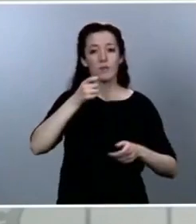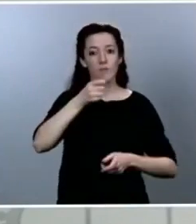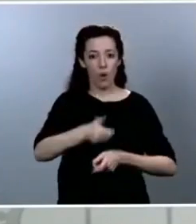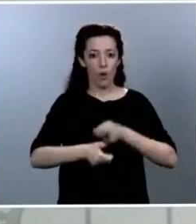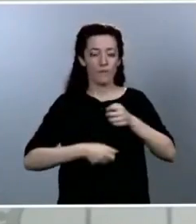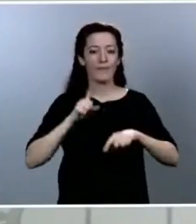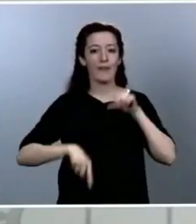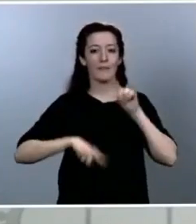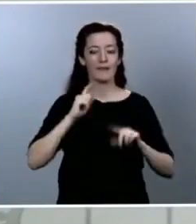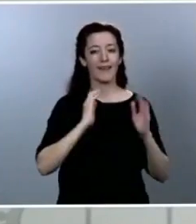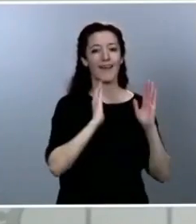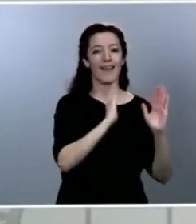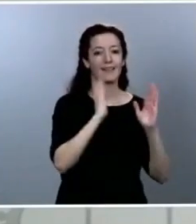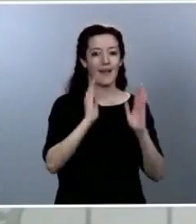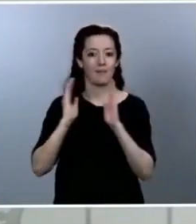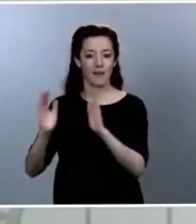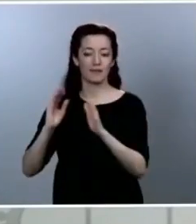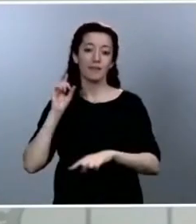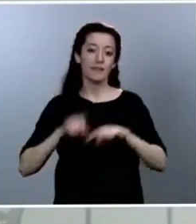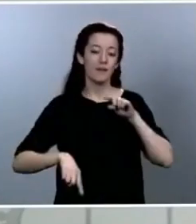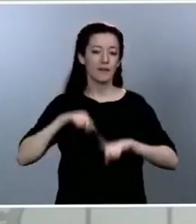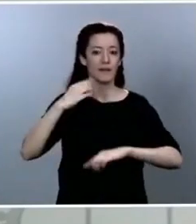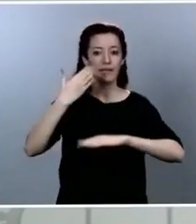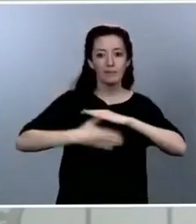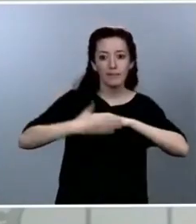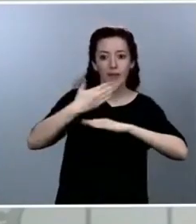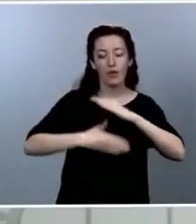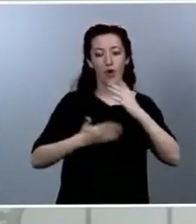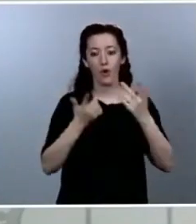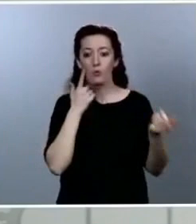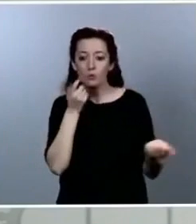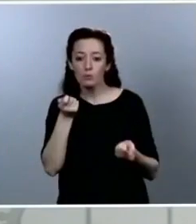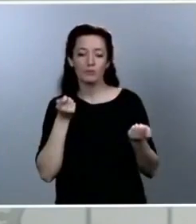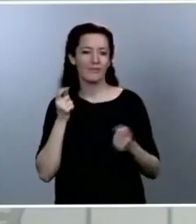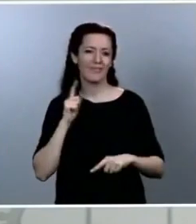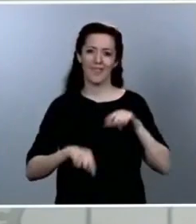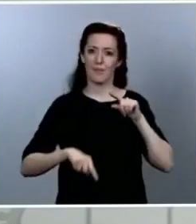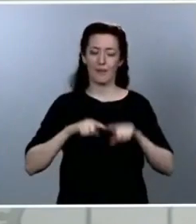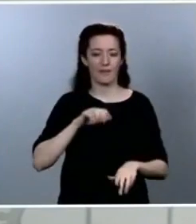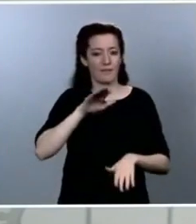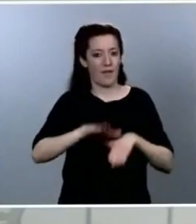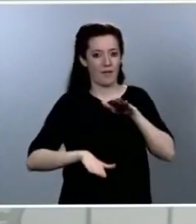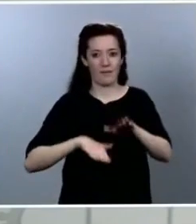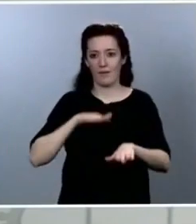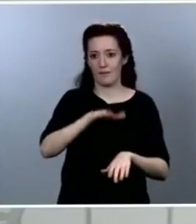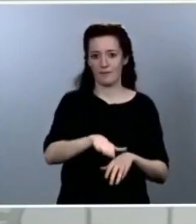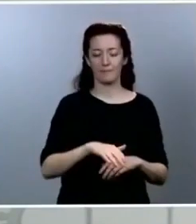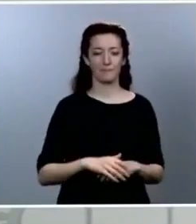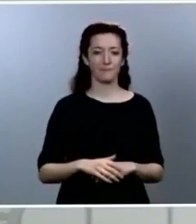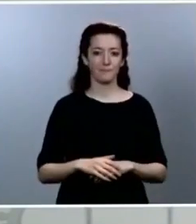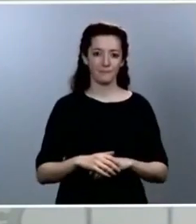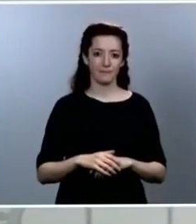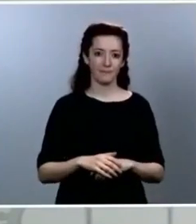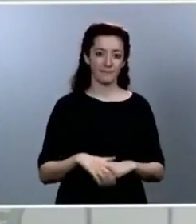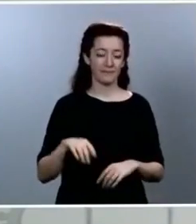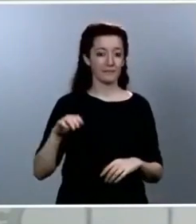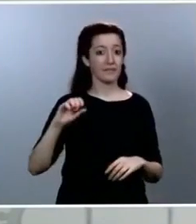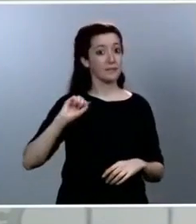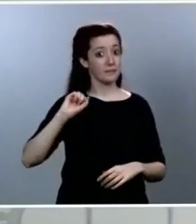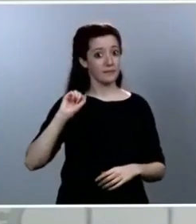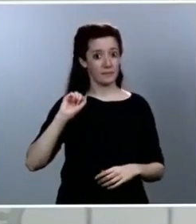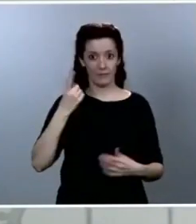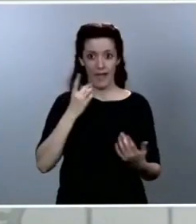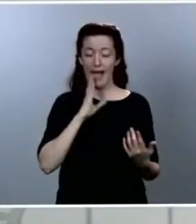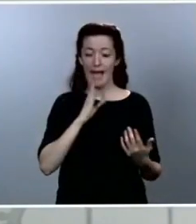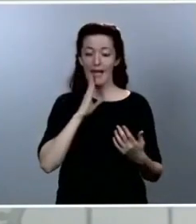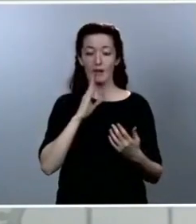variando con cada avance sucesivo que vayamos dando. Por tanto, primer lugar, será gradual. Y junto a ello,